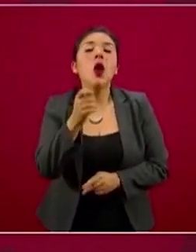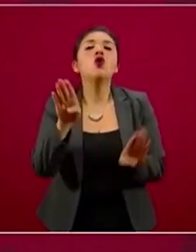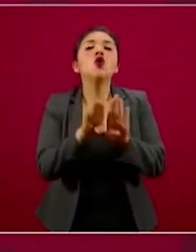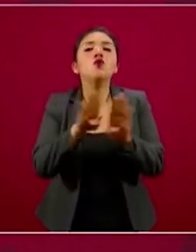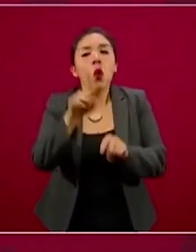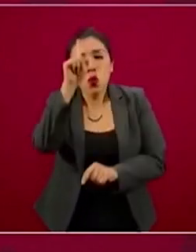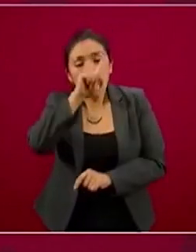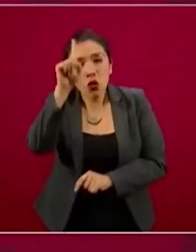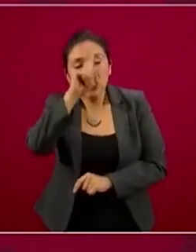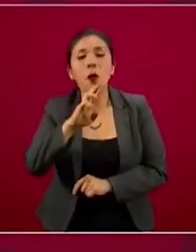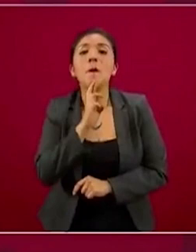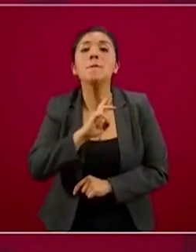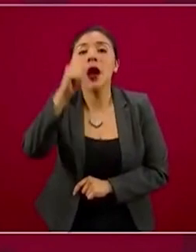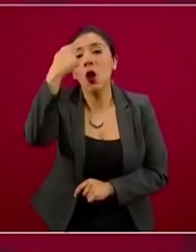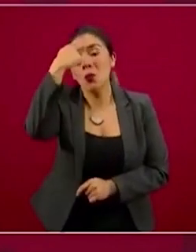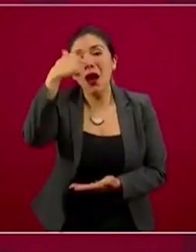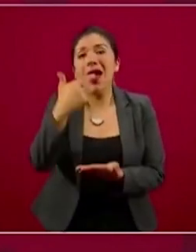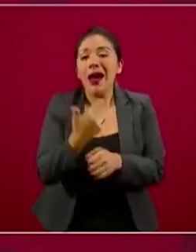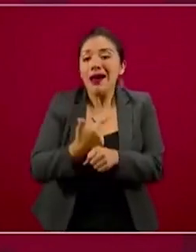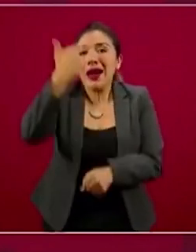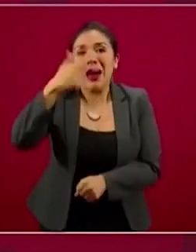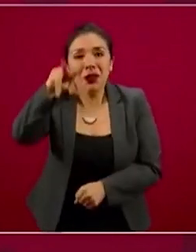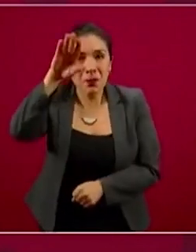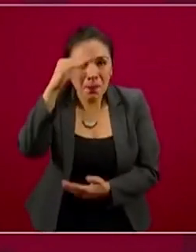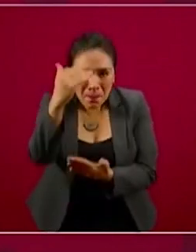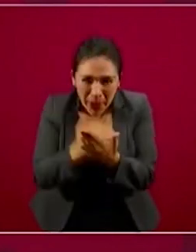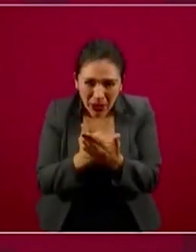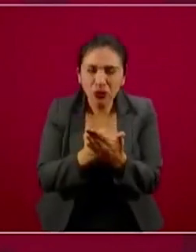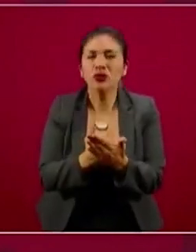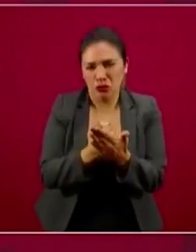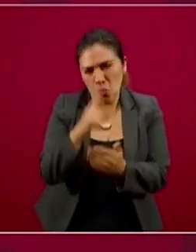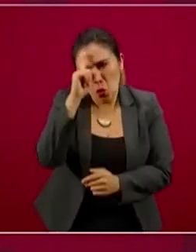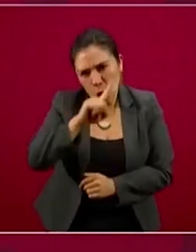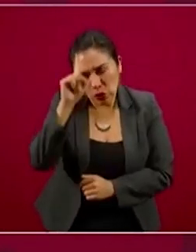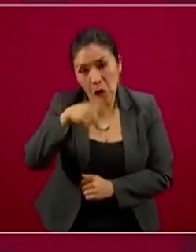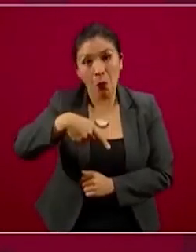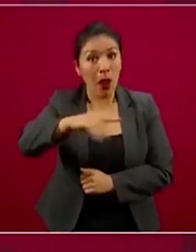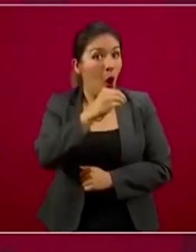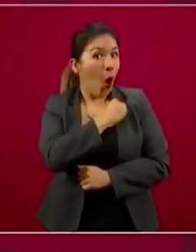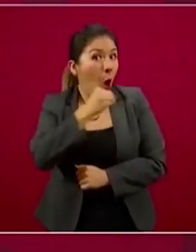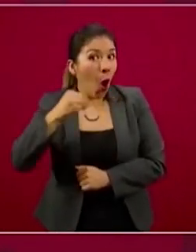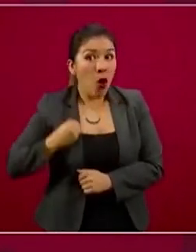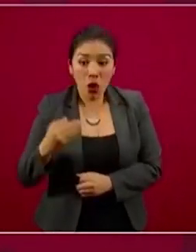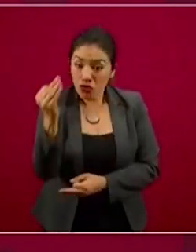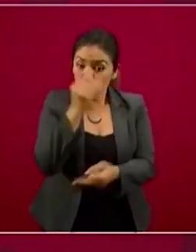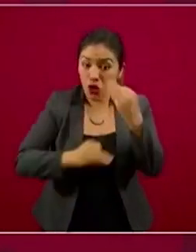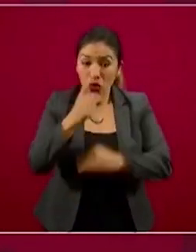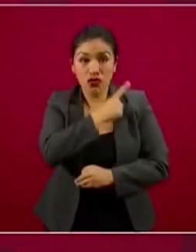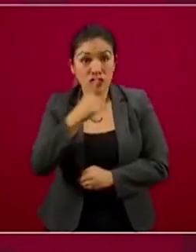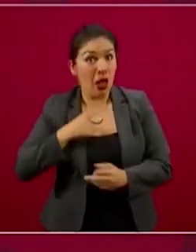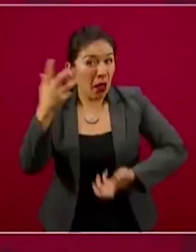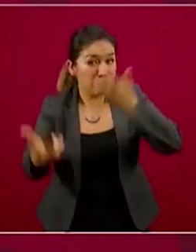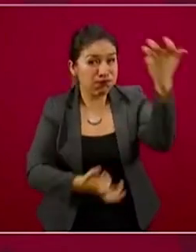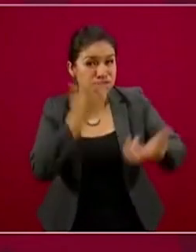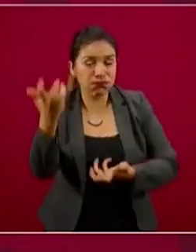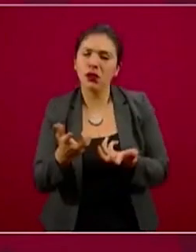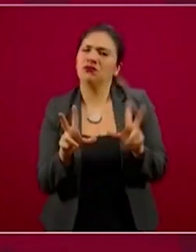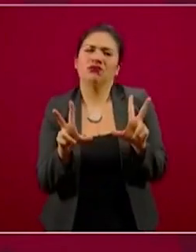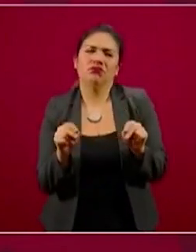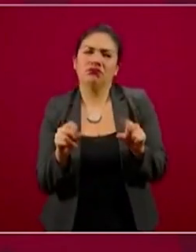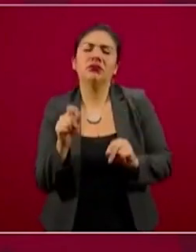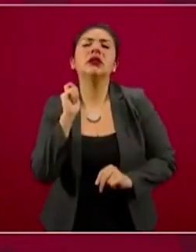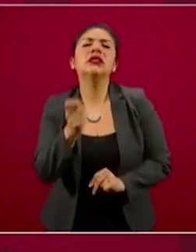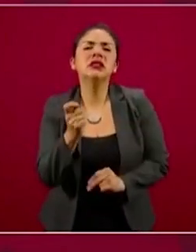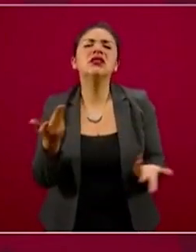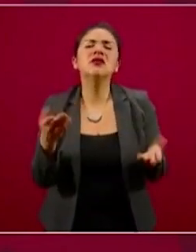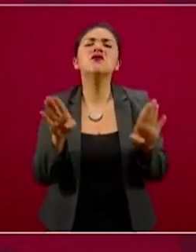reducción de riesgos, ciertamente es preferente, pero no hay ninguna obligación de que tengan que ser cremadas. Lo que existe